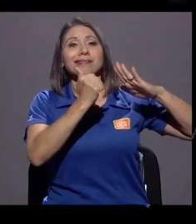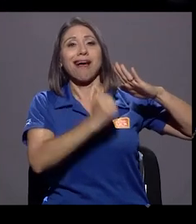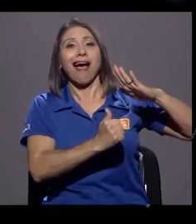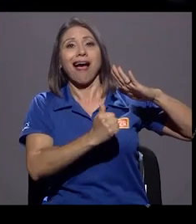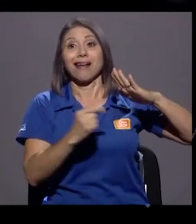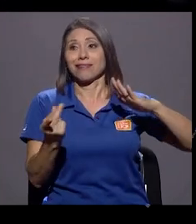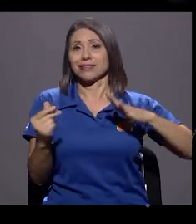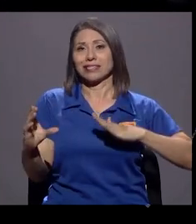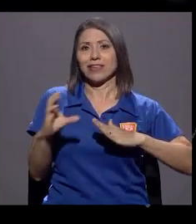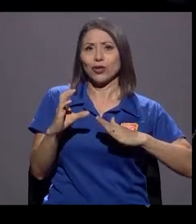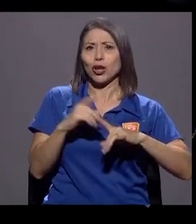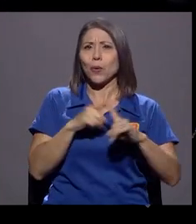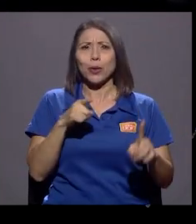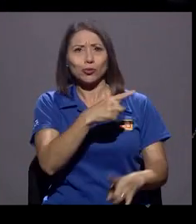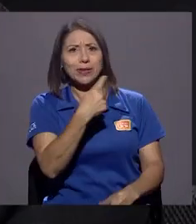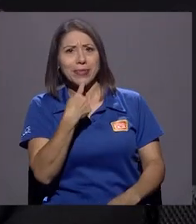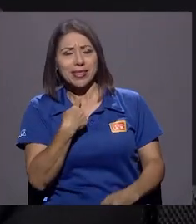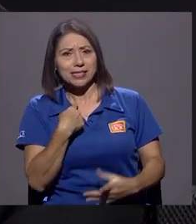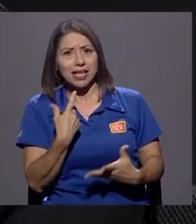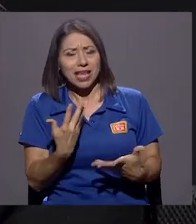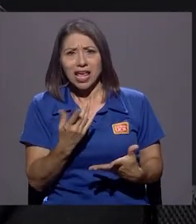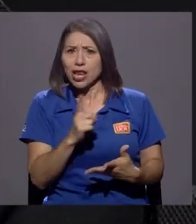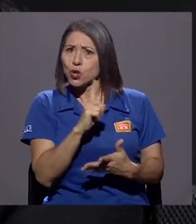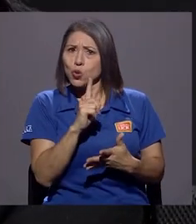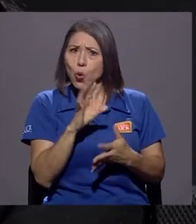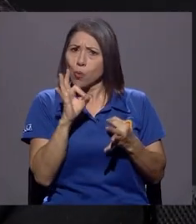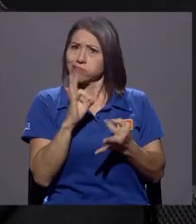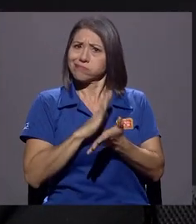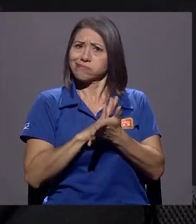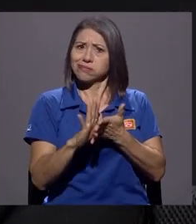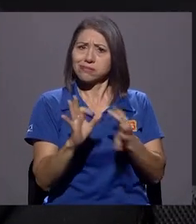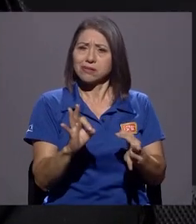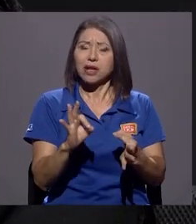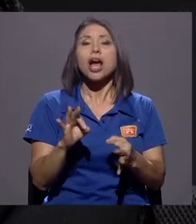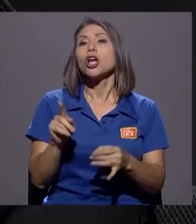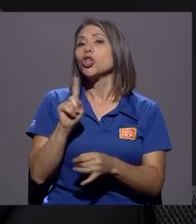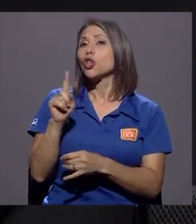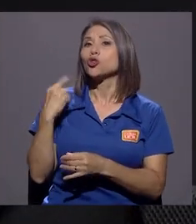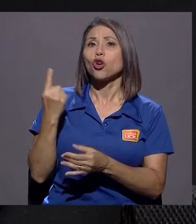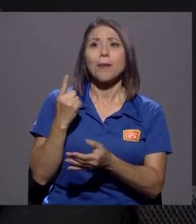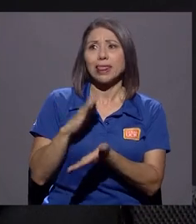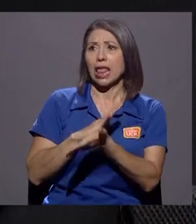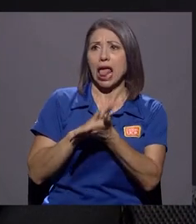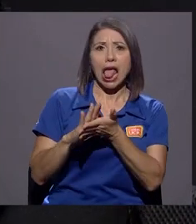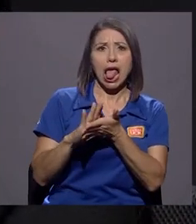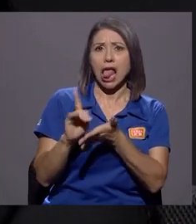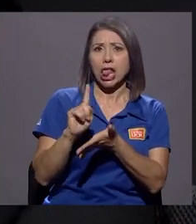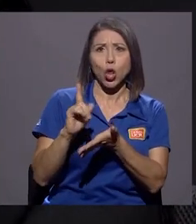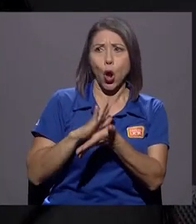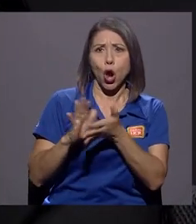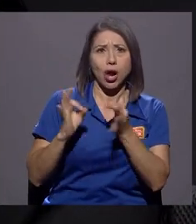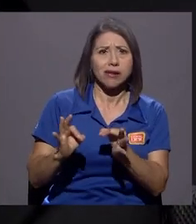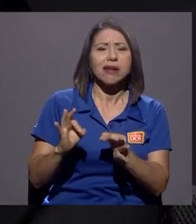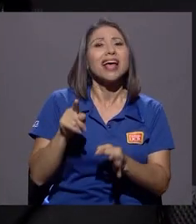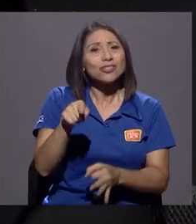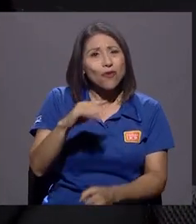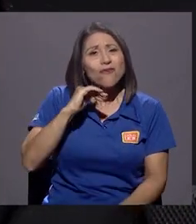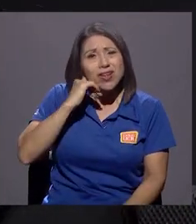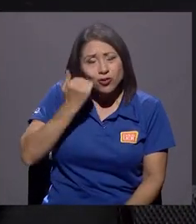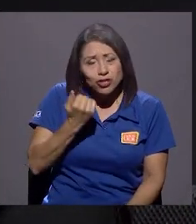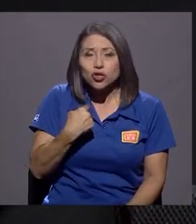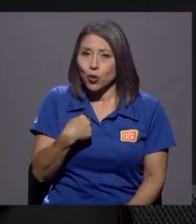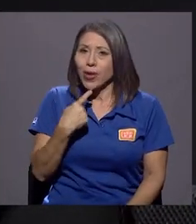lo consideraba poco digno. No solo poco digno, es vergonzoso y le voy a decir por qué. Cuando a me